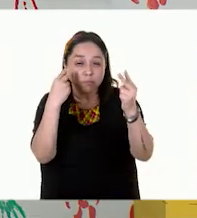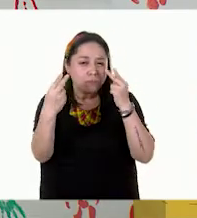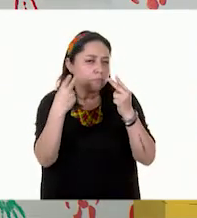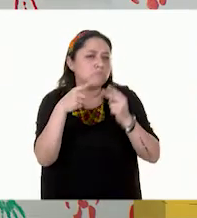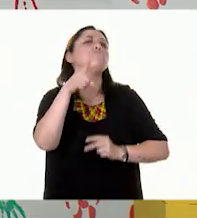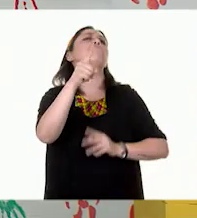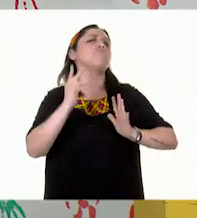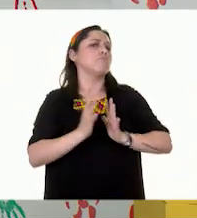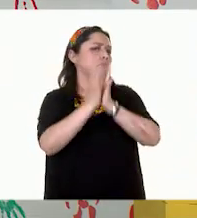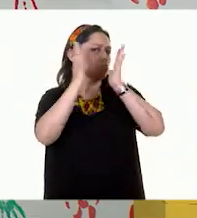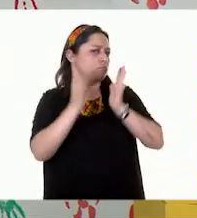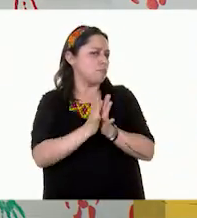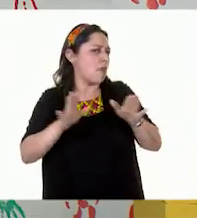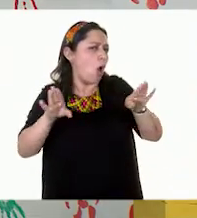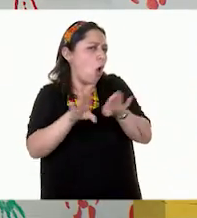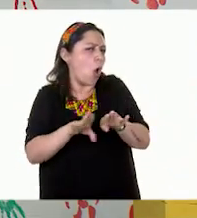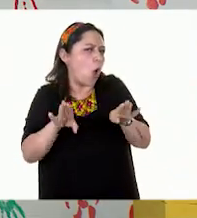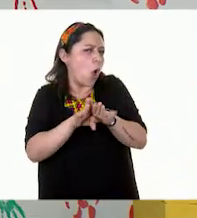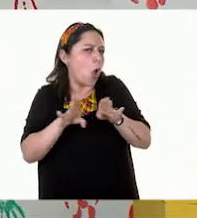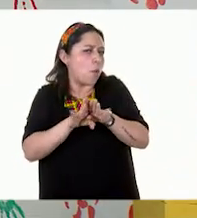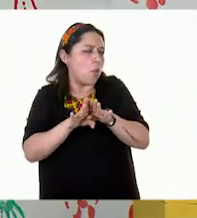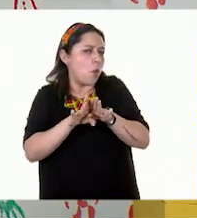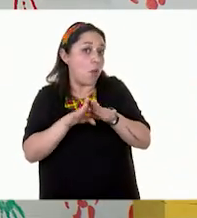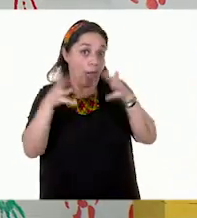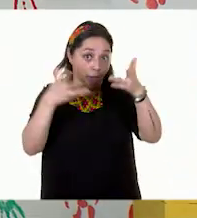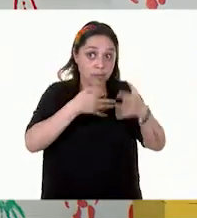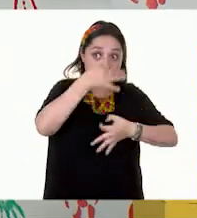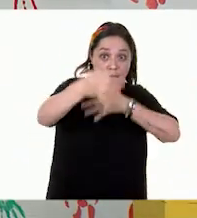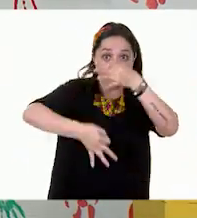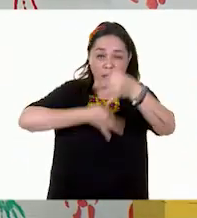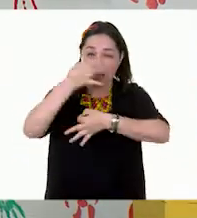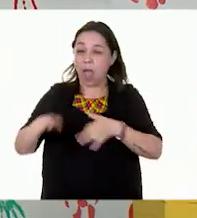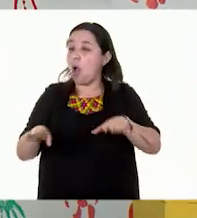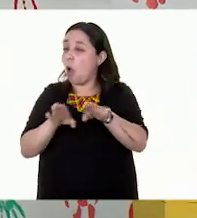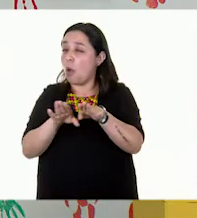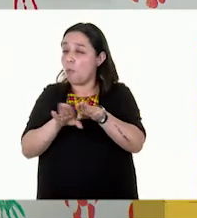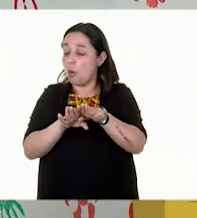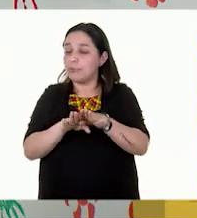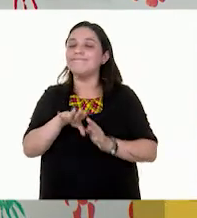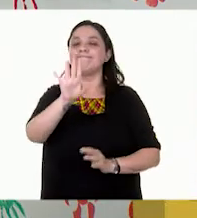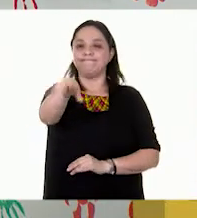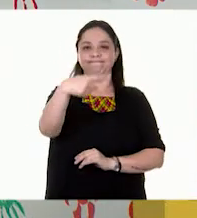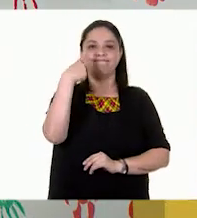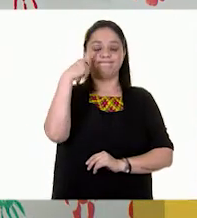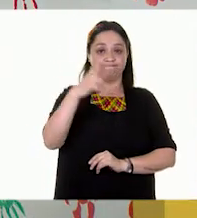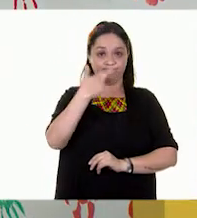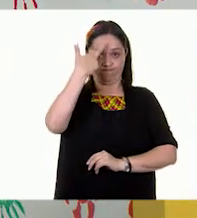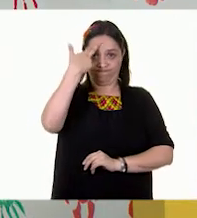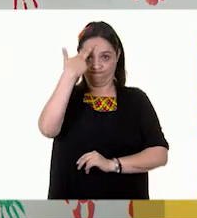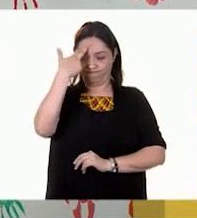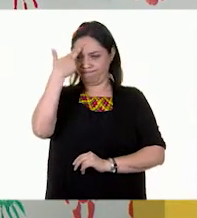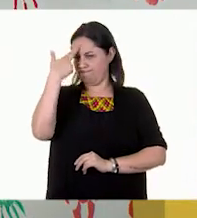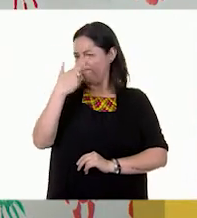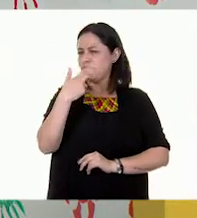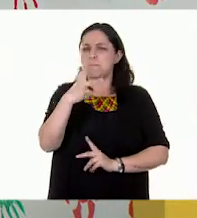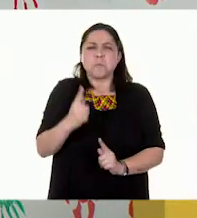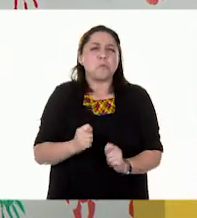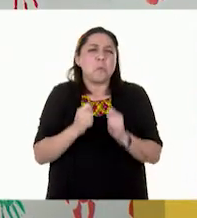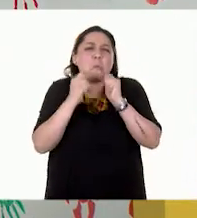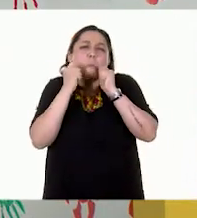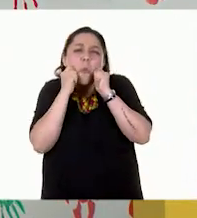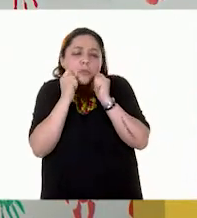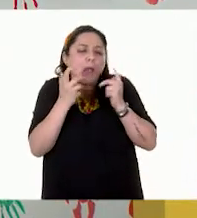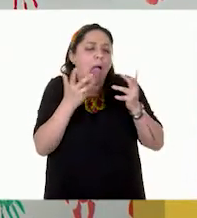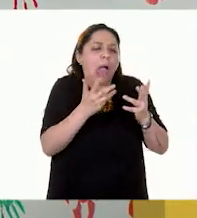puedes participar en una campaña para cuidar el medio ambiente? Recuerda que todas las acciones, por pequeñas que